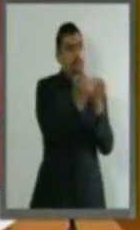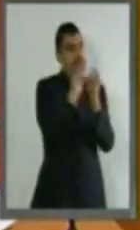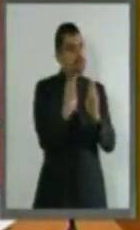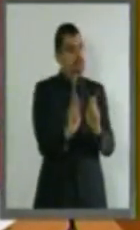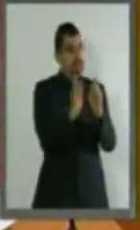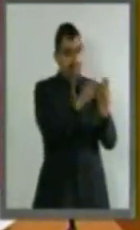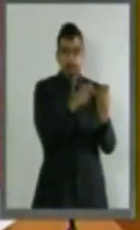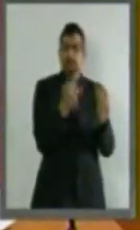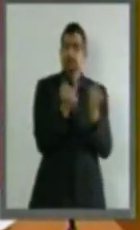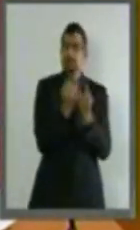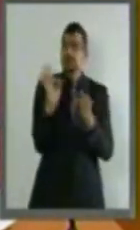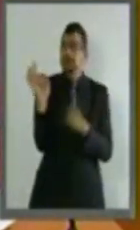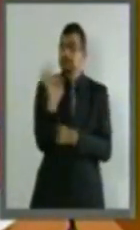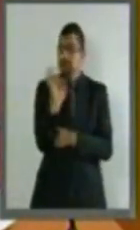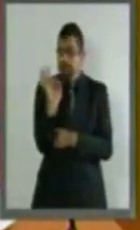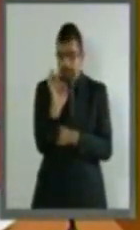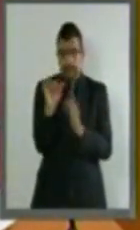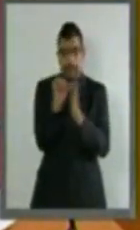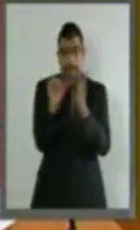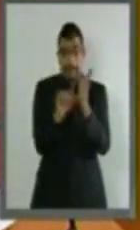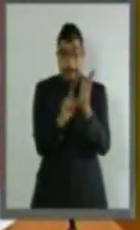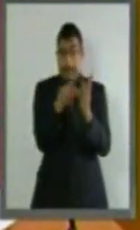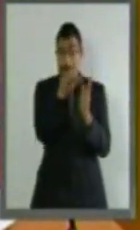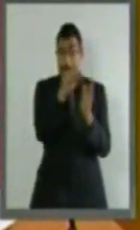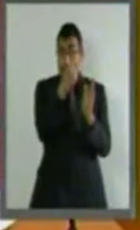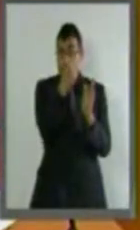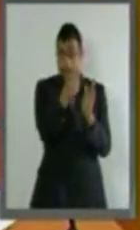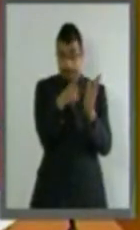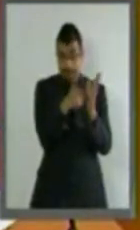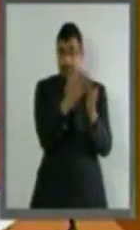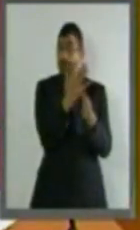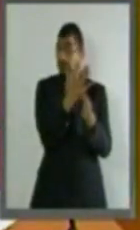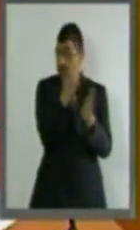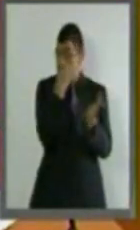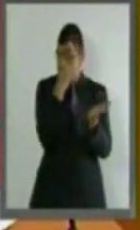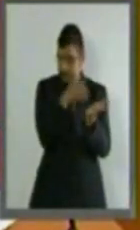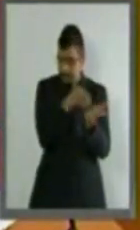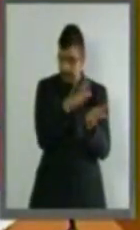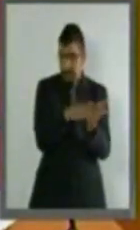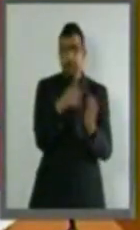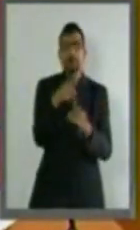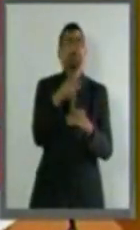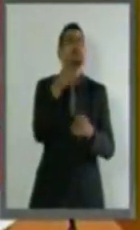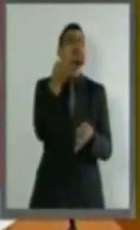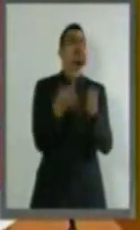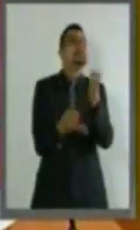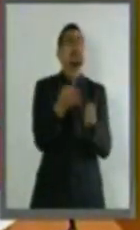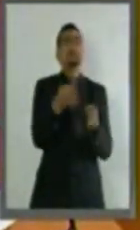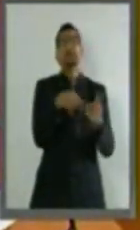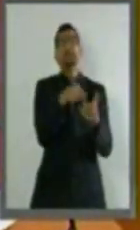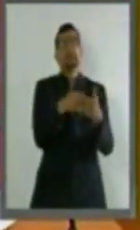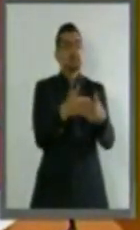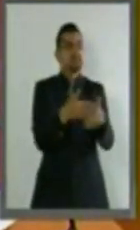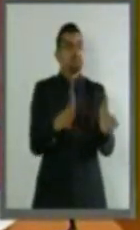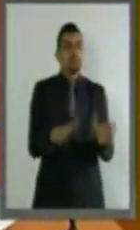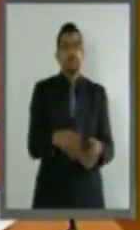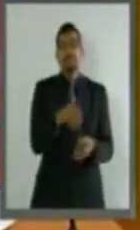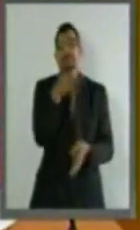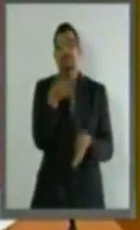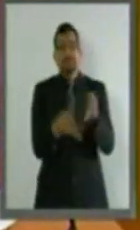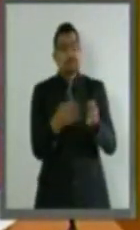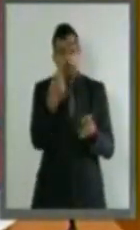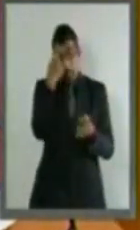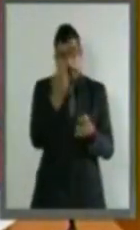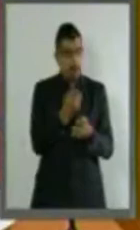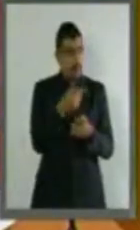dado que el artículo 17 constitucional advierte que los tribunales, los órganos encargados de la administración